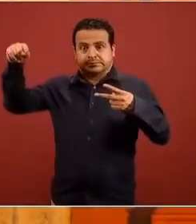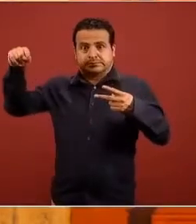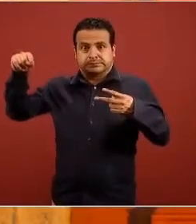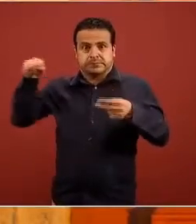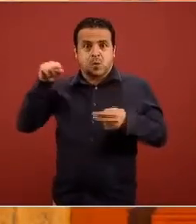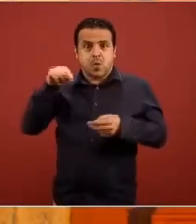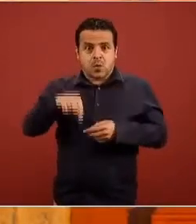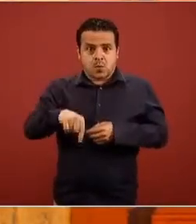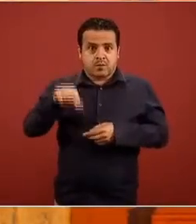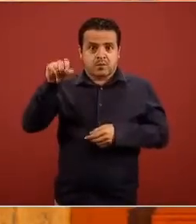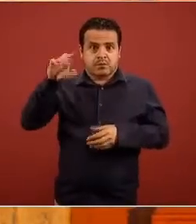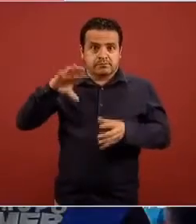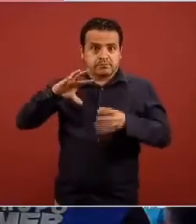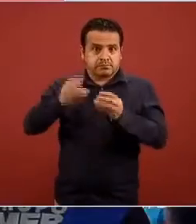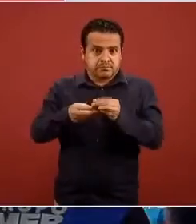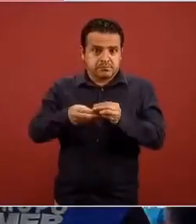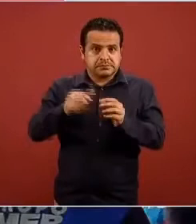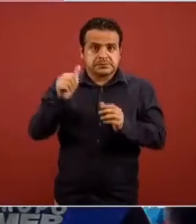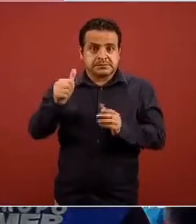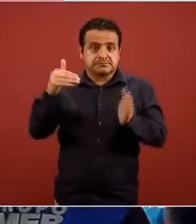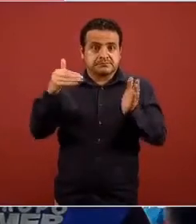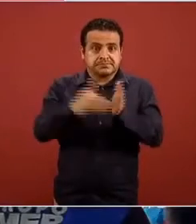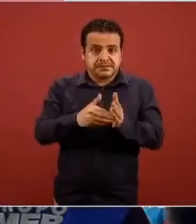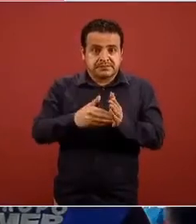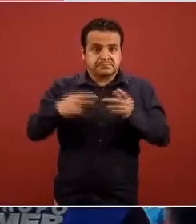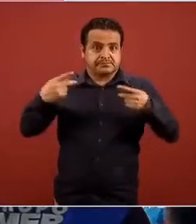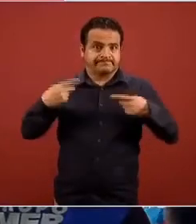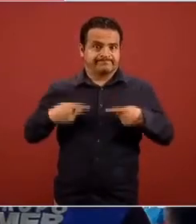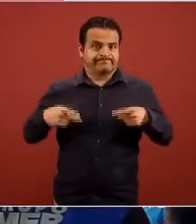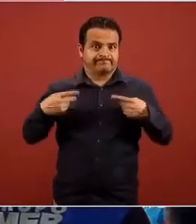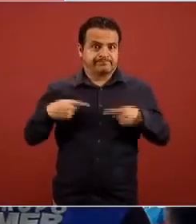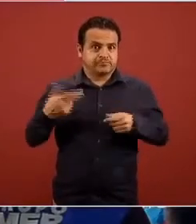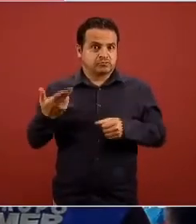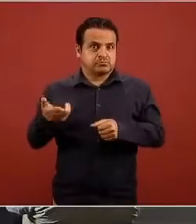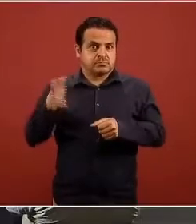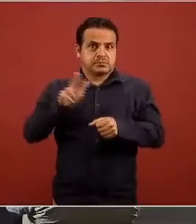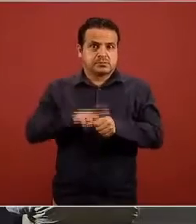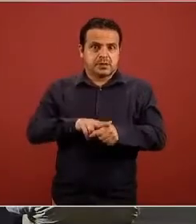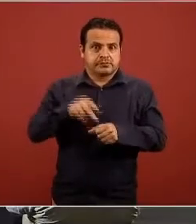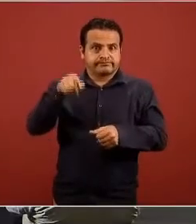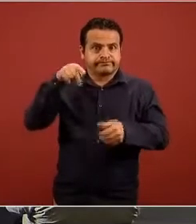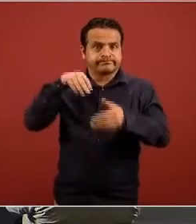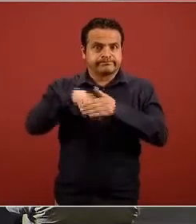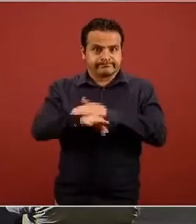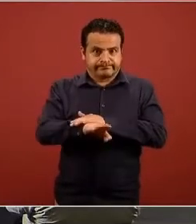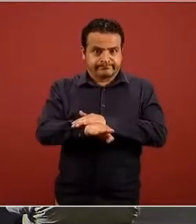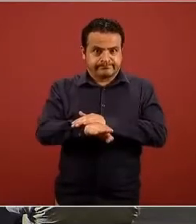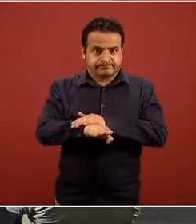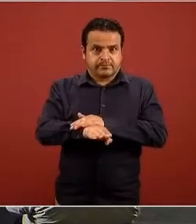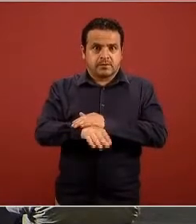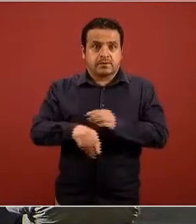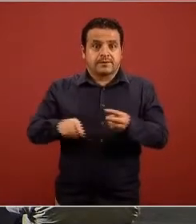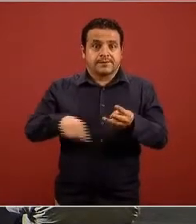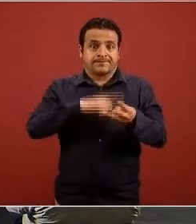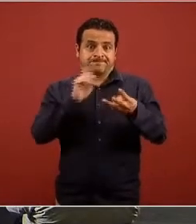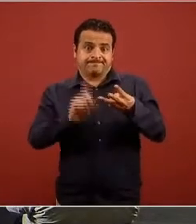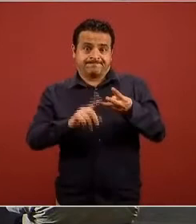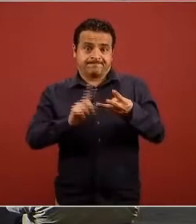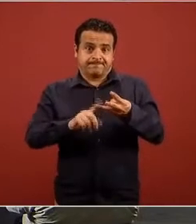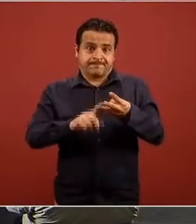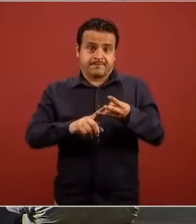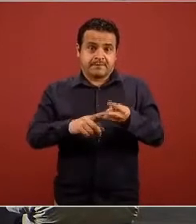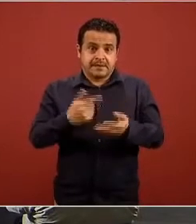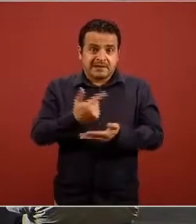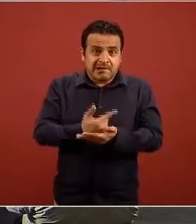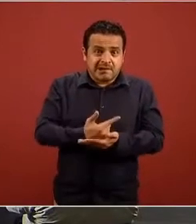acumulada está alrededor de las 6 mil personas que tienen esta característica a su vez también el grupo que son graves es decir